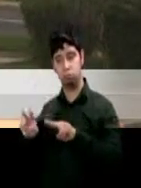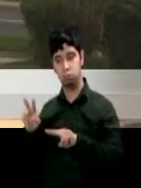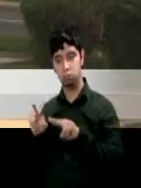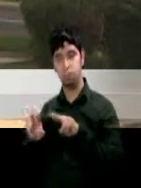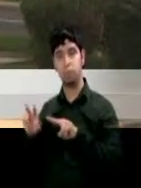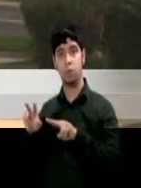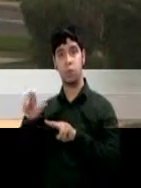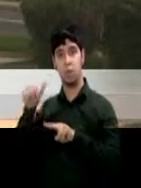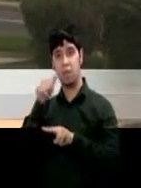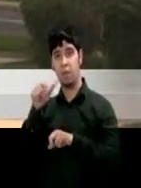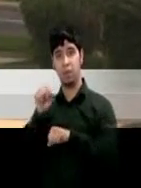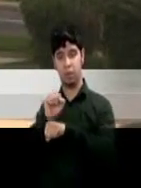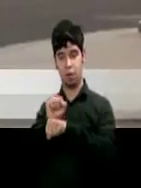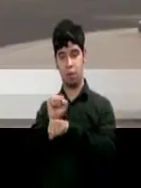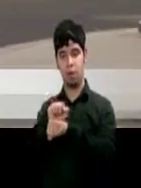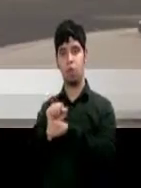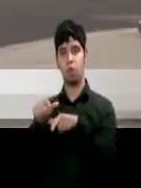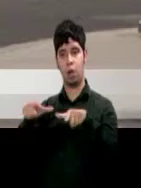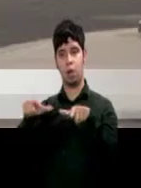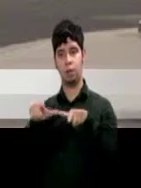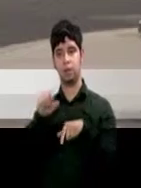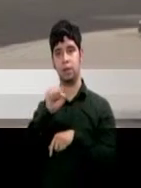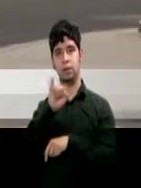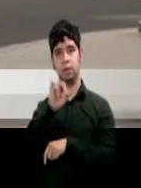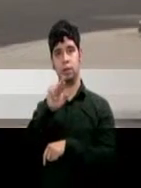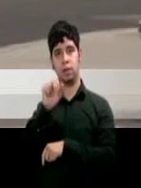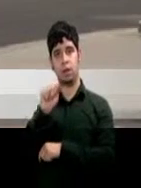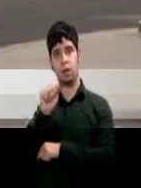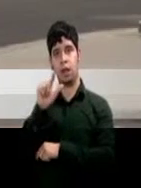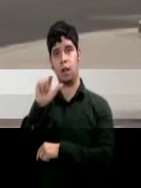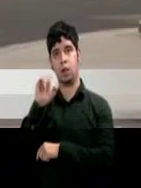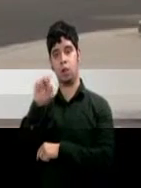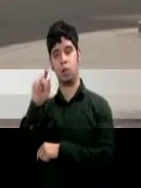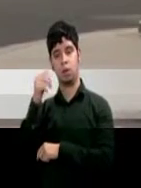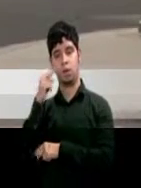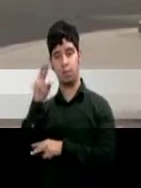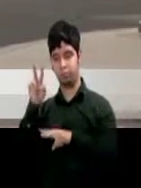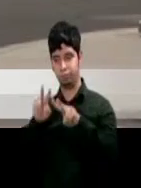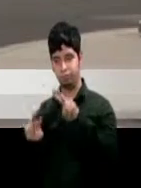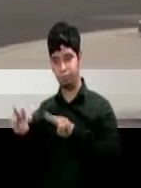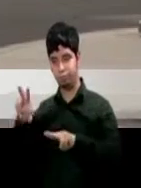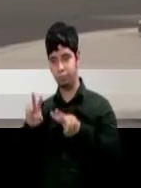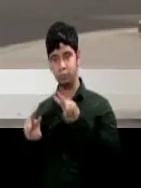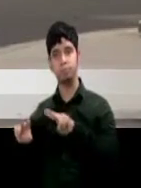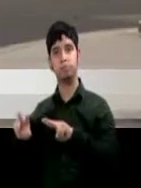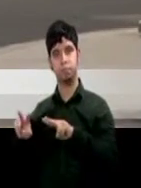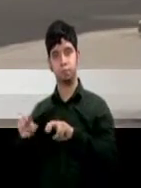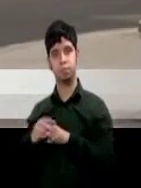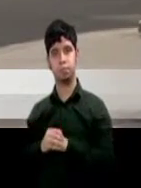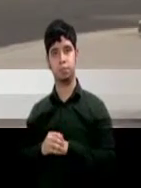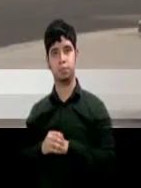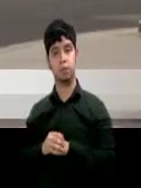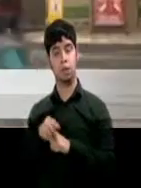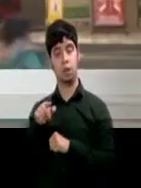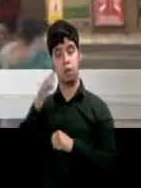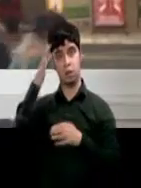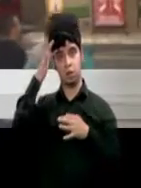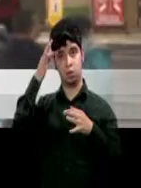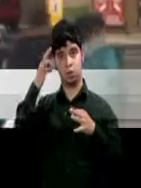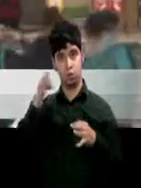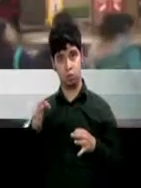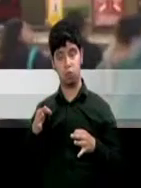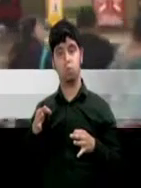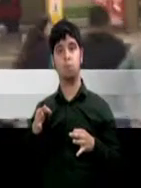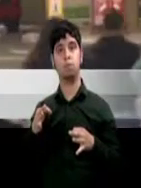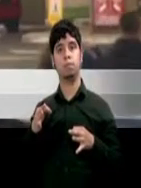trabajado en Sierra Leona, uno de los países más afectados por la epidemia del ébola. La decisión fue de aislarla,